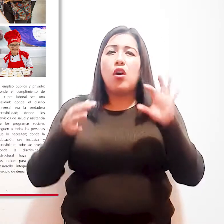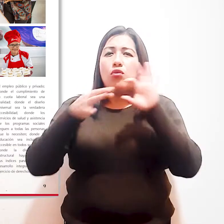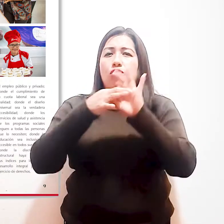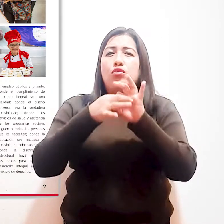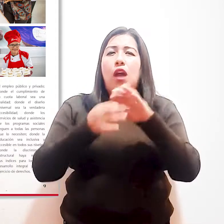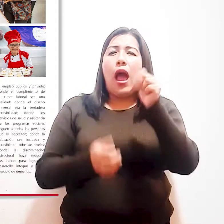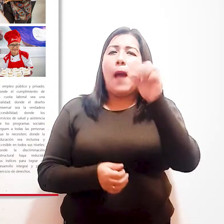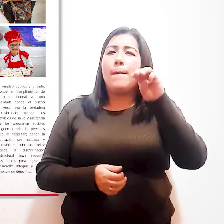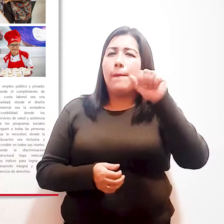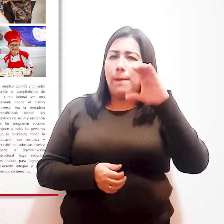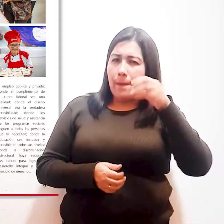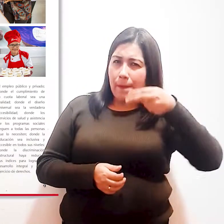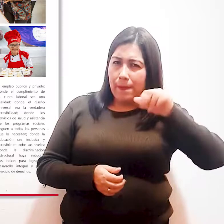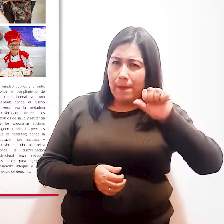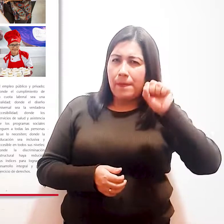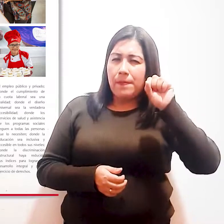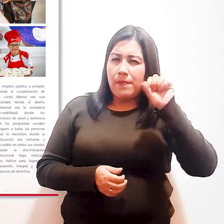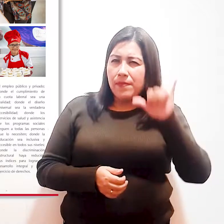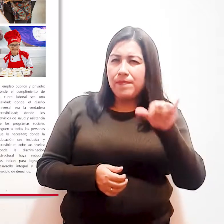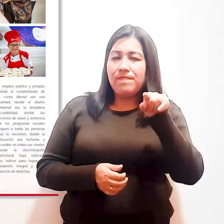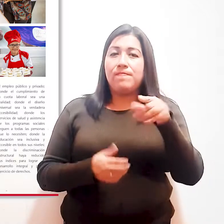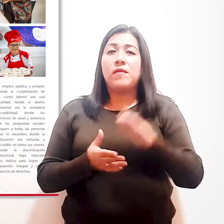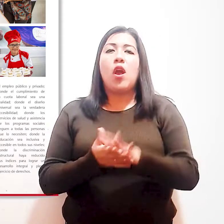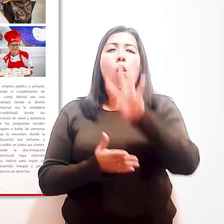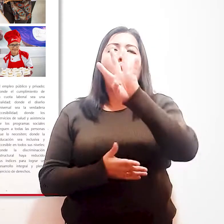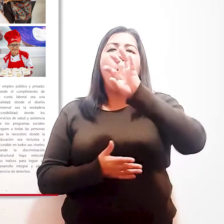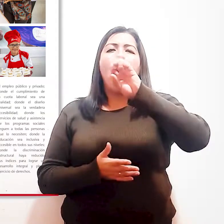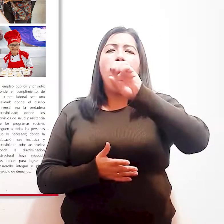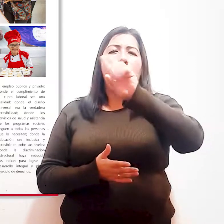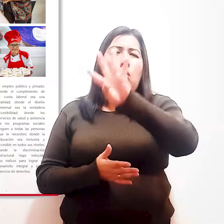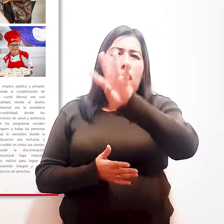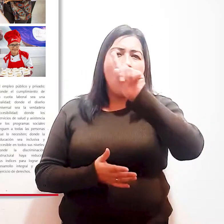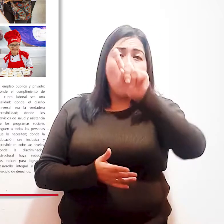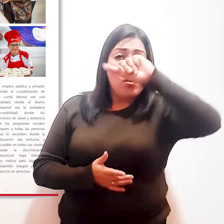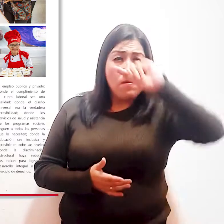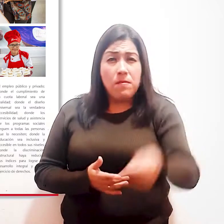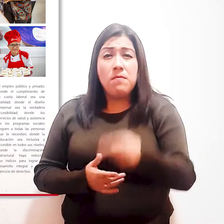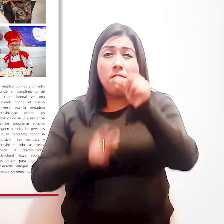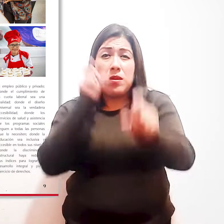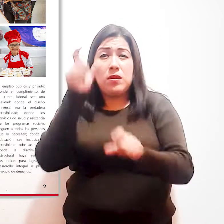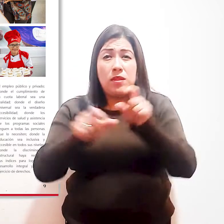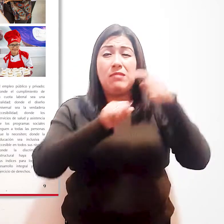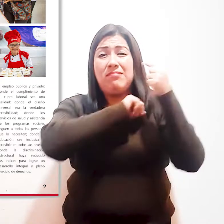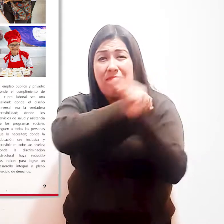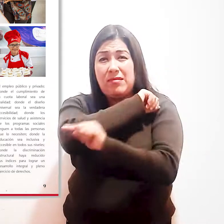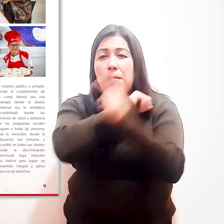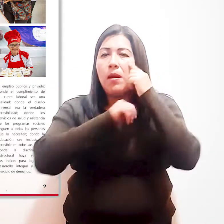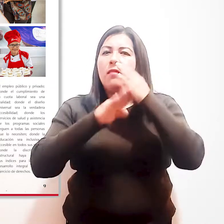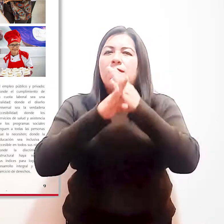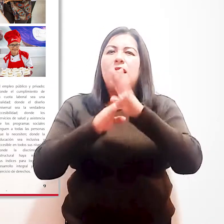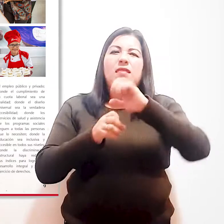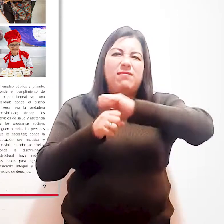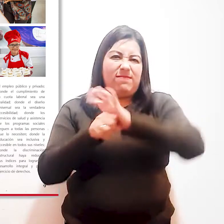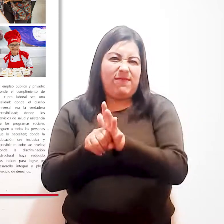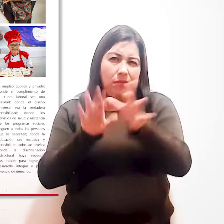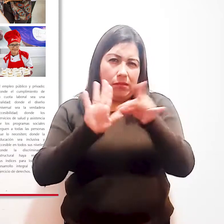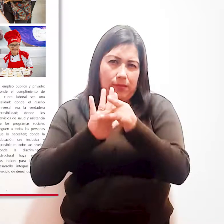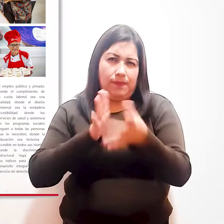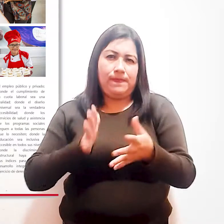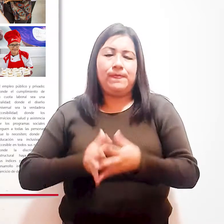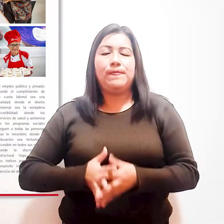con la red Amachay Multisectorial que monitorea a 41.000 personas con discapacidad severa para prevenir la COVID-19.